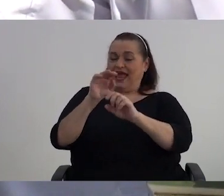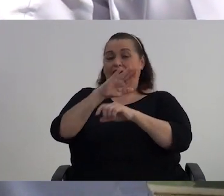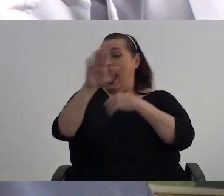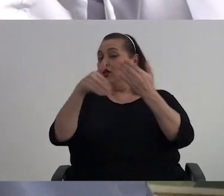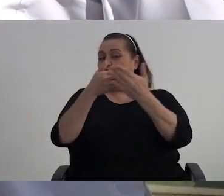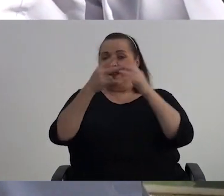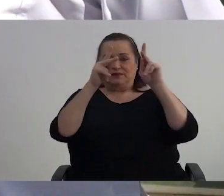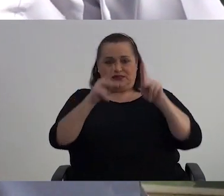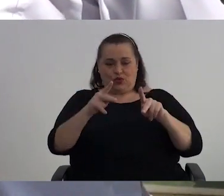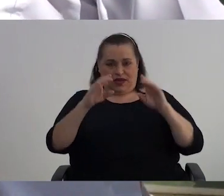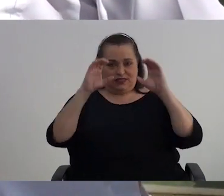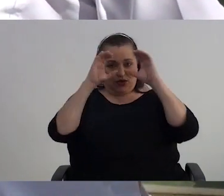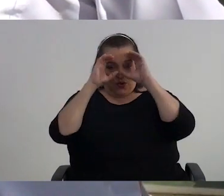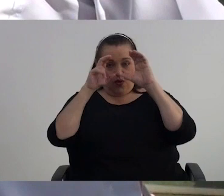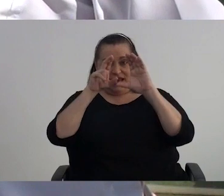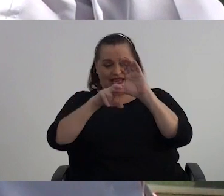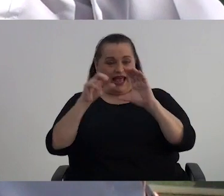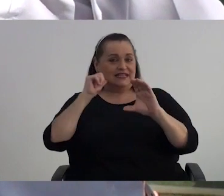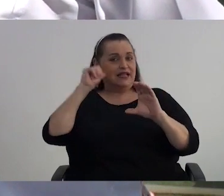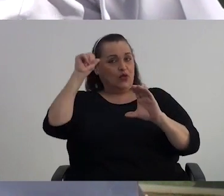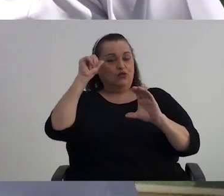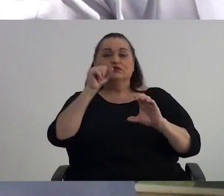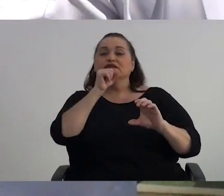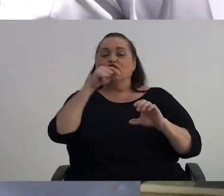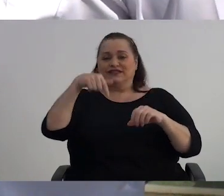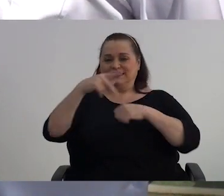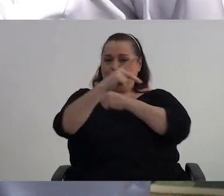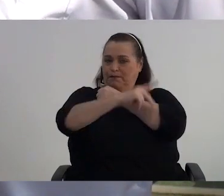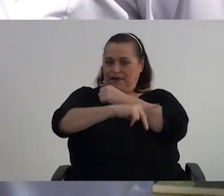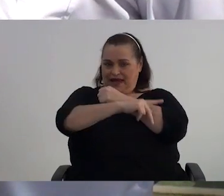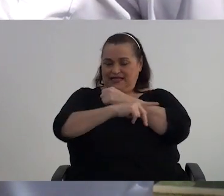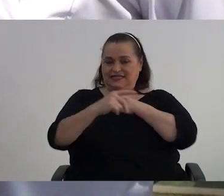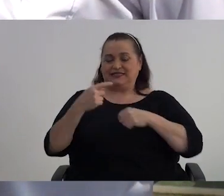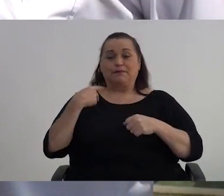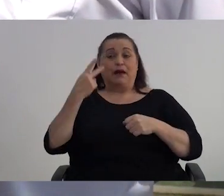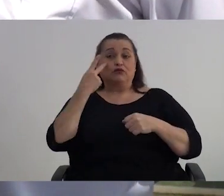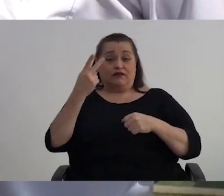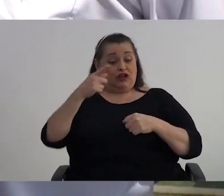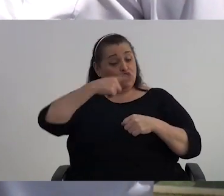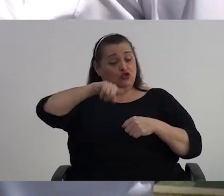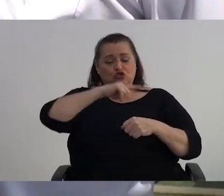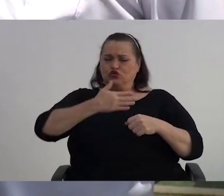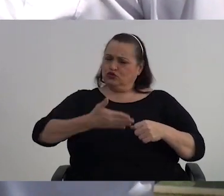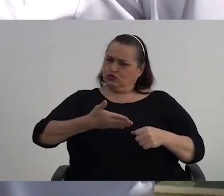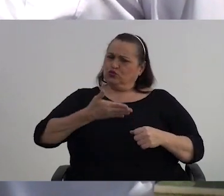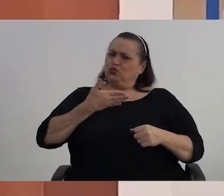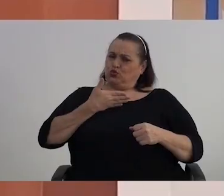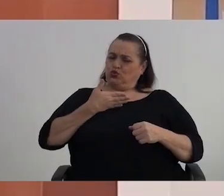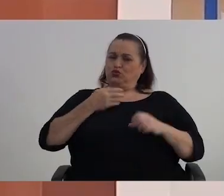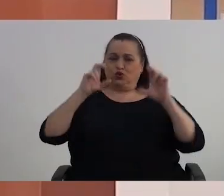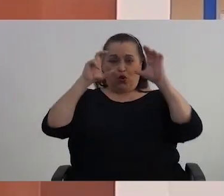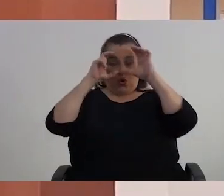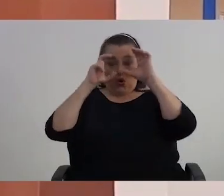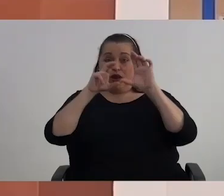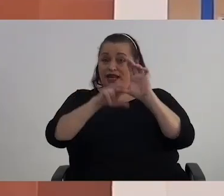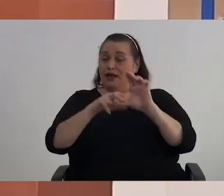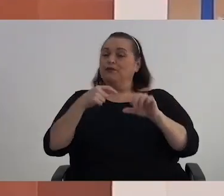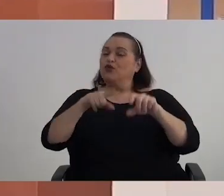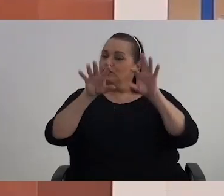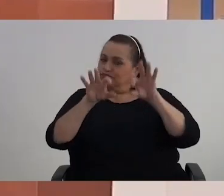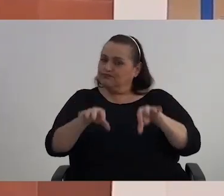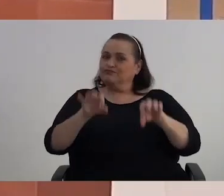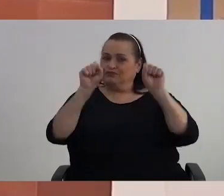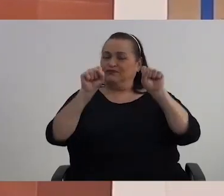colegiados y adultos mayores de este país. Vamos a ver, para nosotros es un privilegio que Colipro haya tomado la decisión